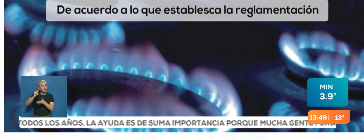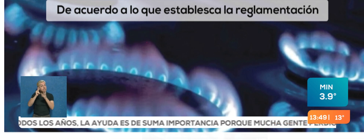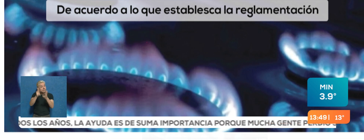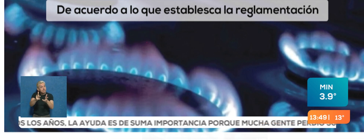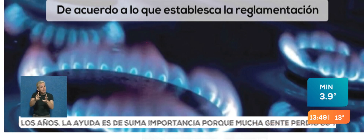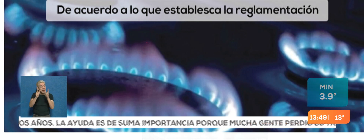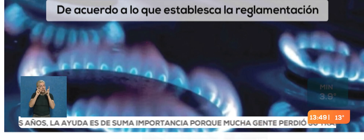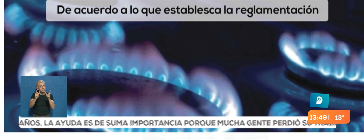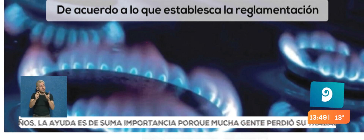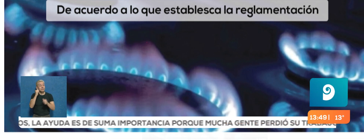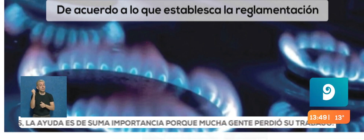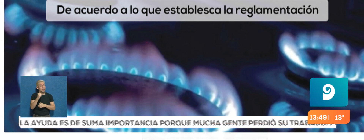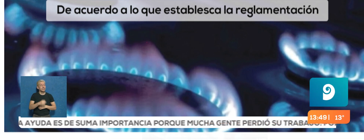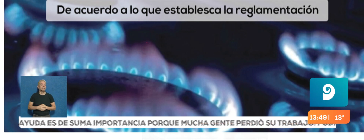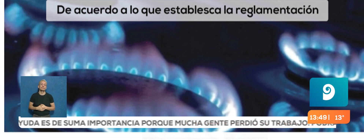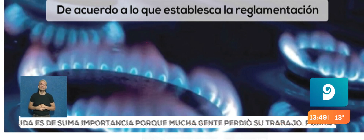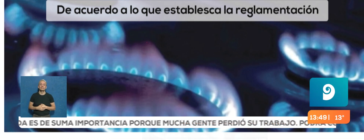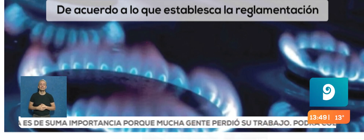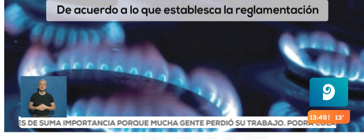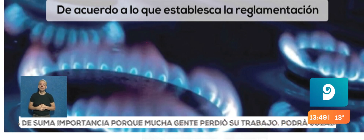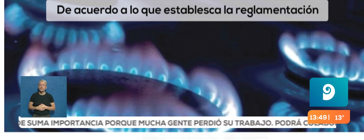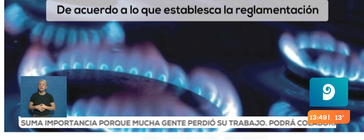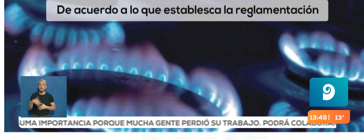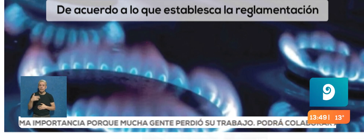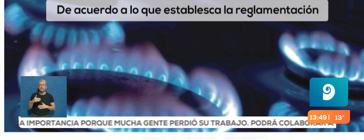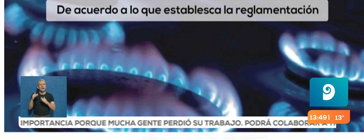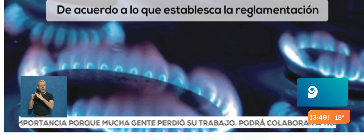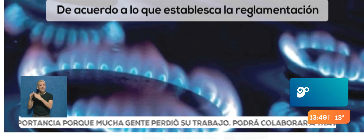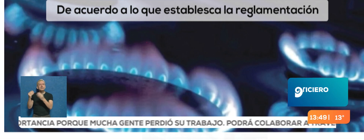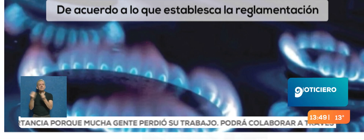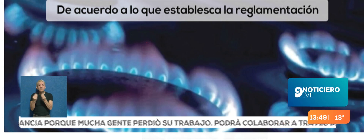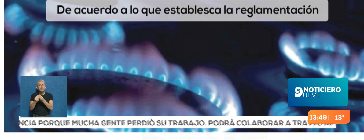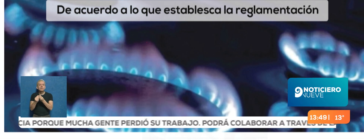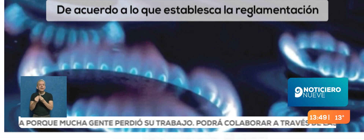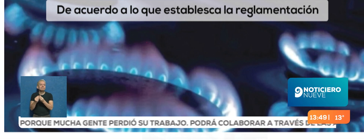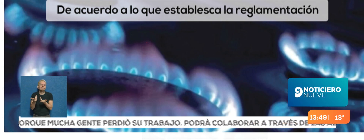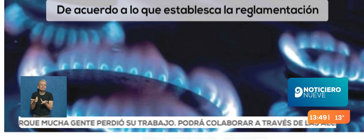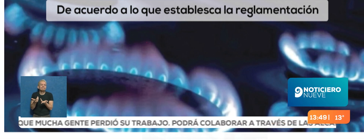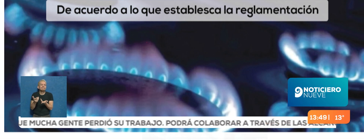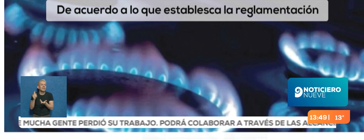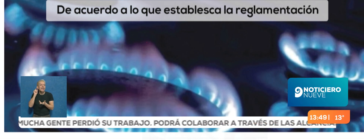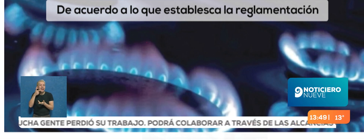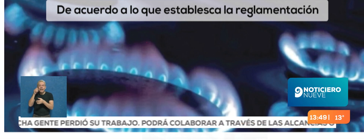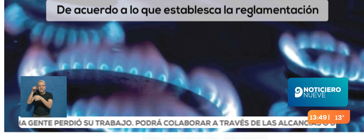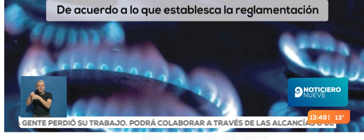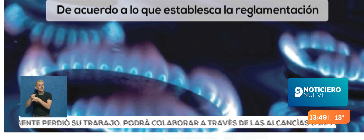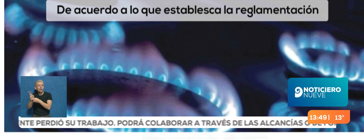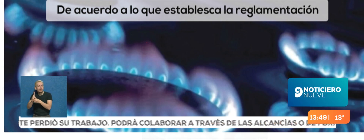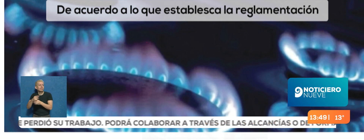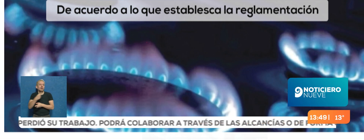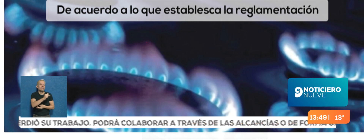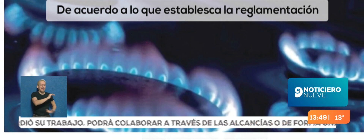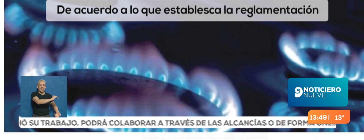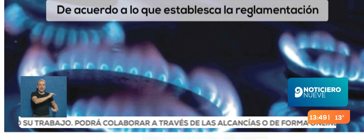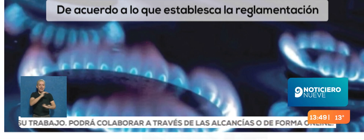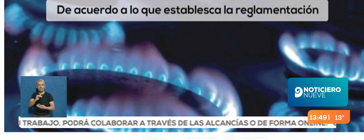porque es fundamental eso. Porque sigue habiendo una gran cantidad de hogares que no logran hacer la inversión que significa que es altísima para